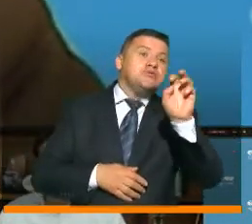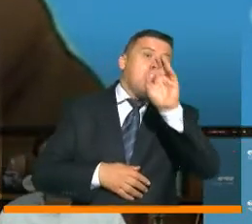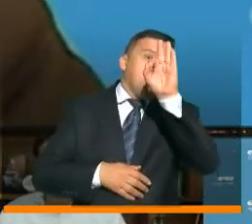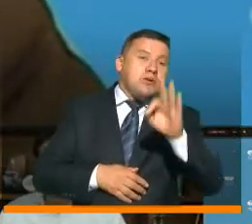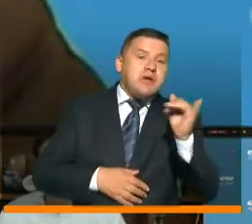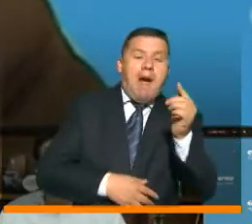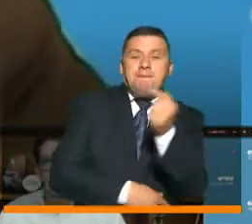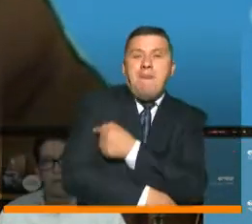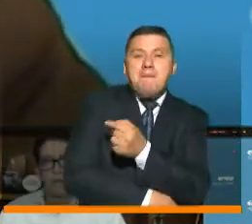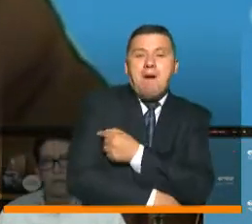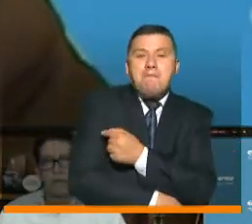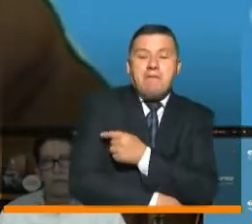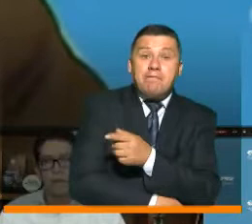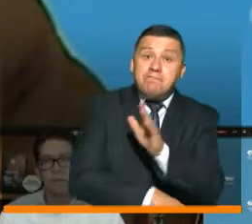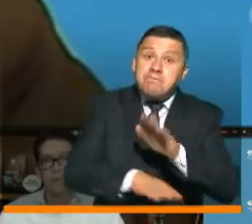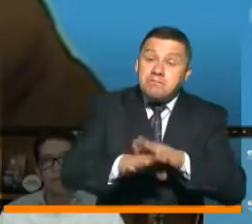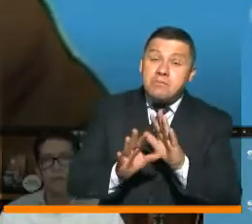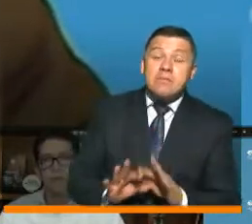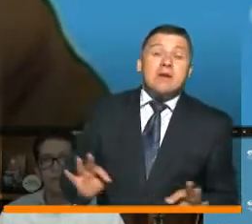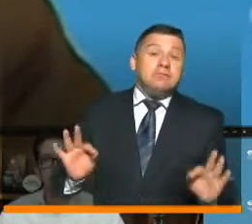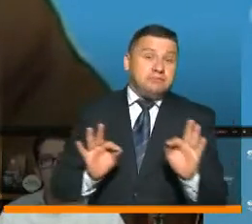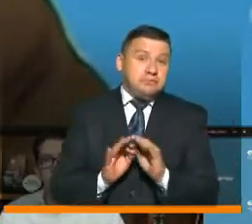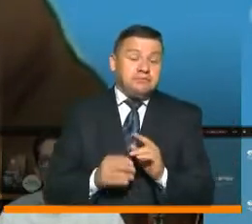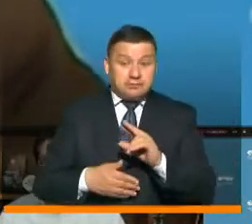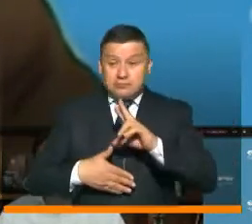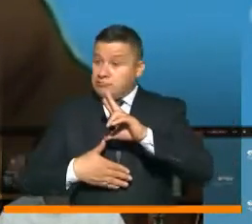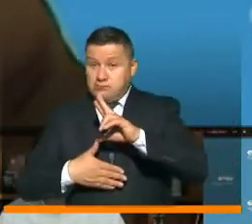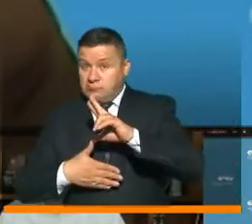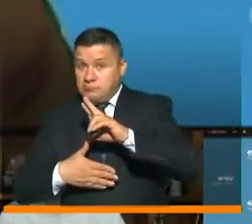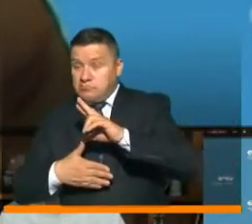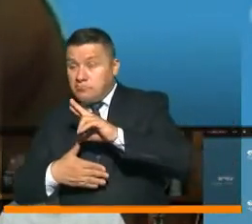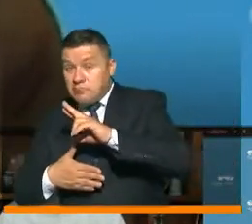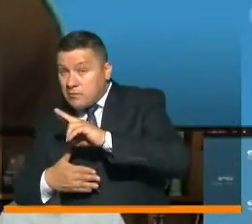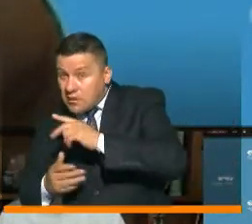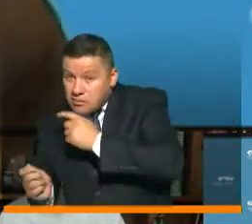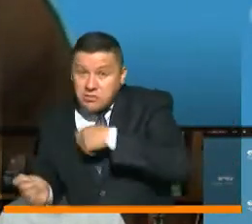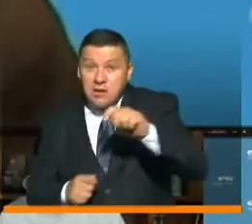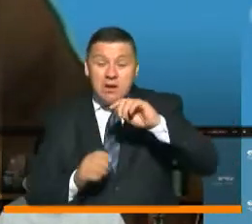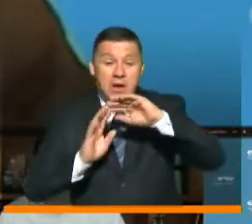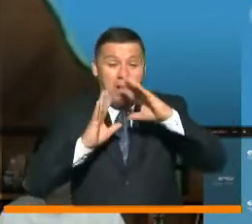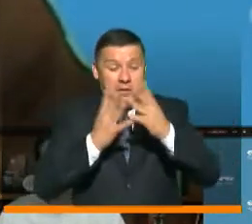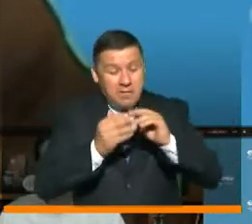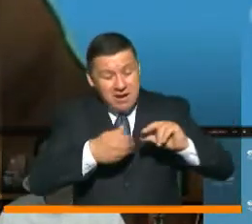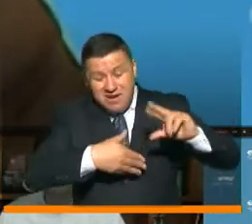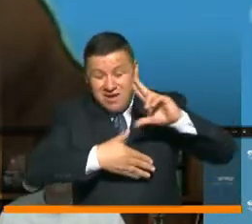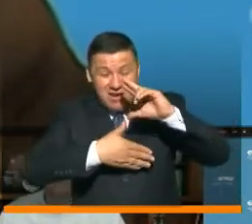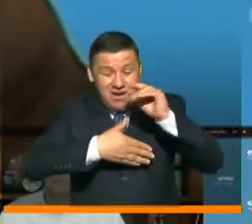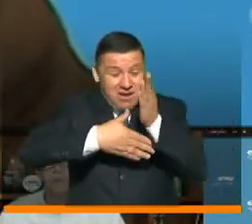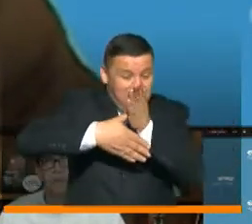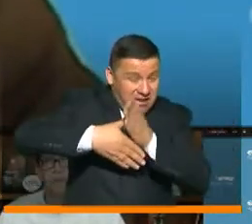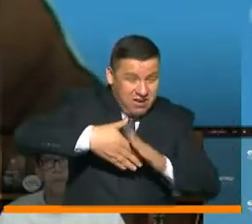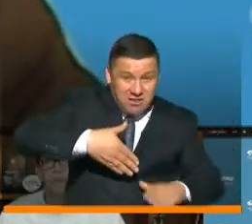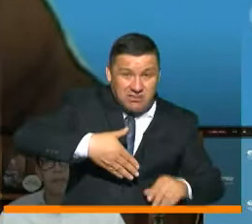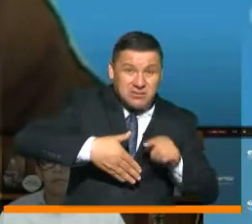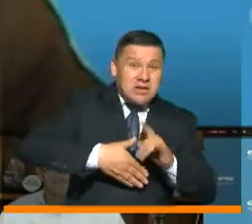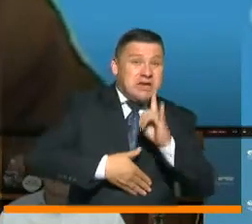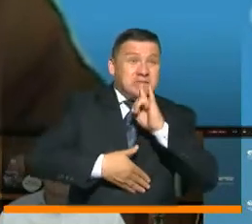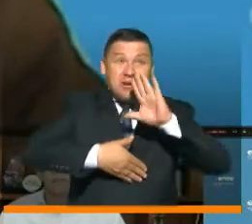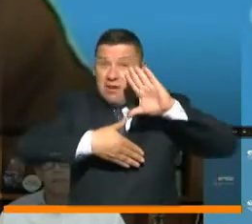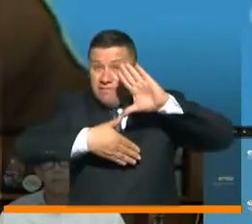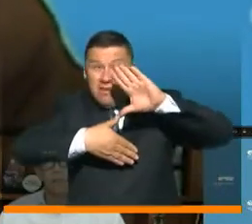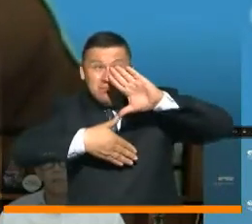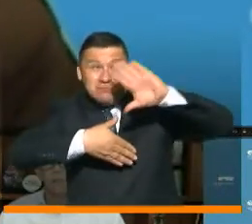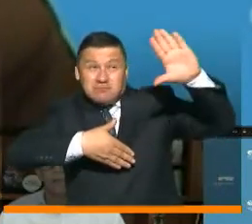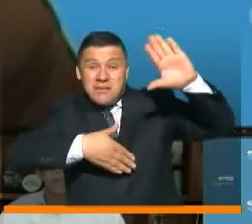Eso, si lo llevamos, no de América, sino lo llevamos a toda América Latina y el Caribe, excluyendo Estados Unidos